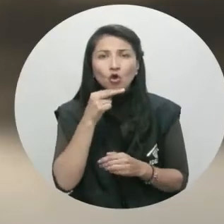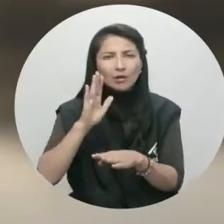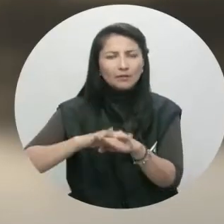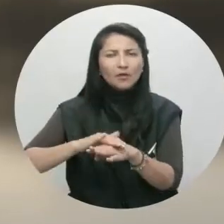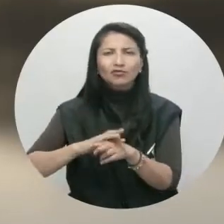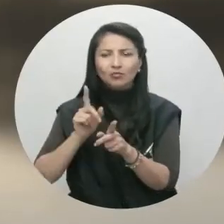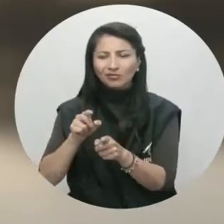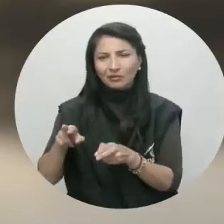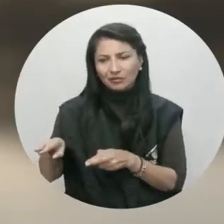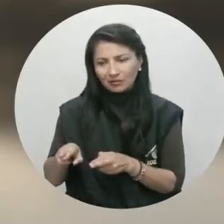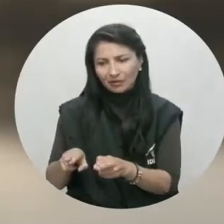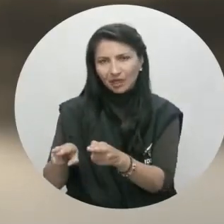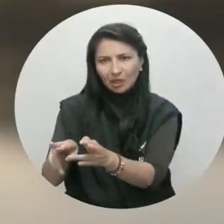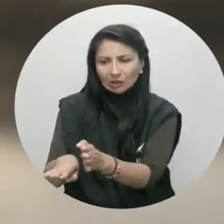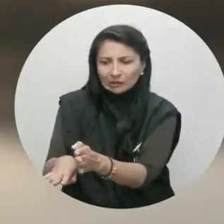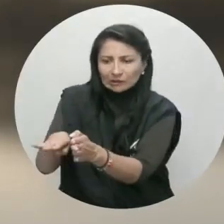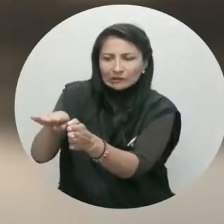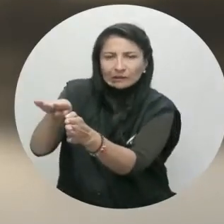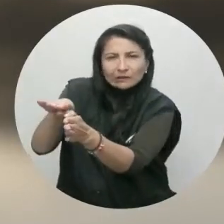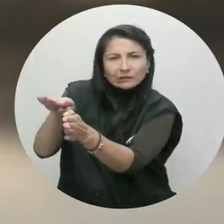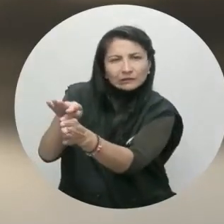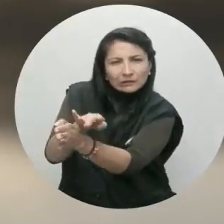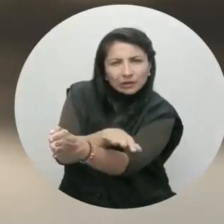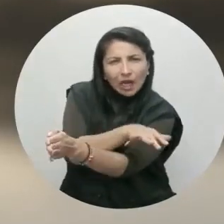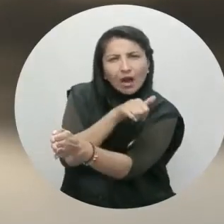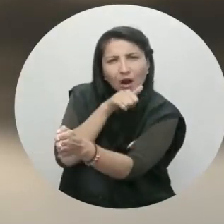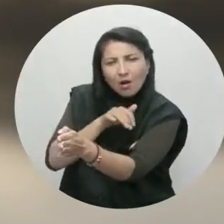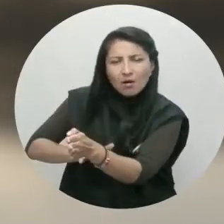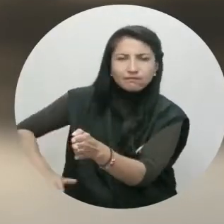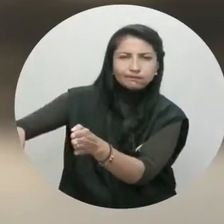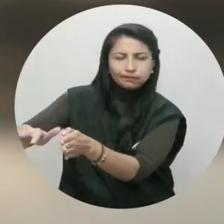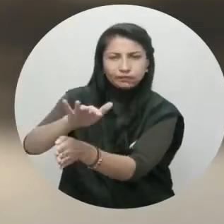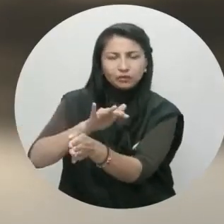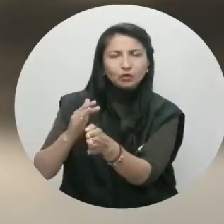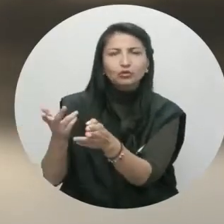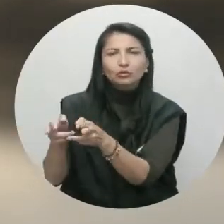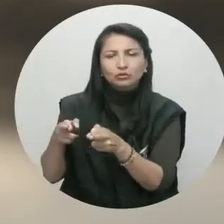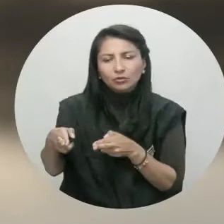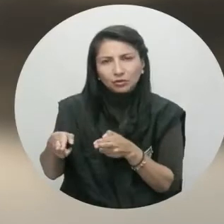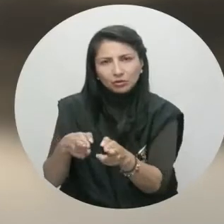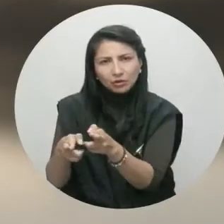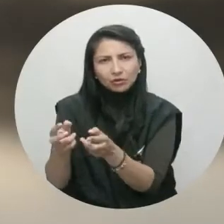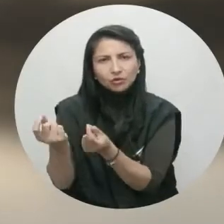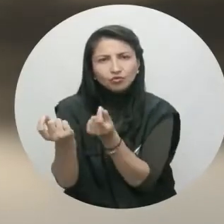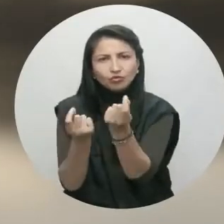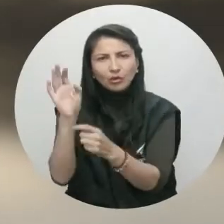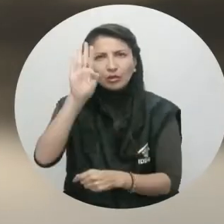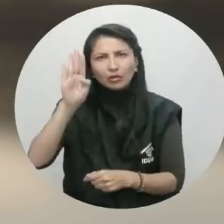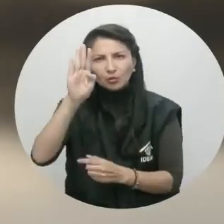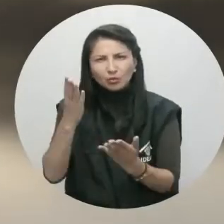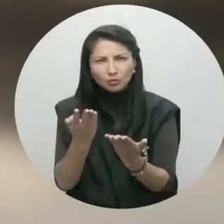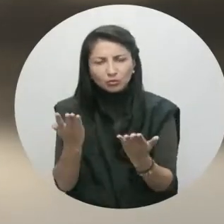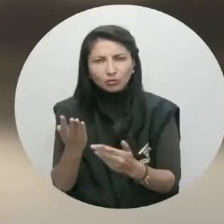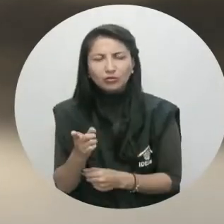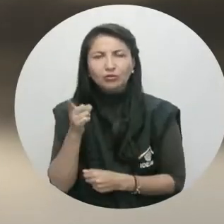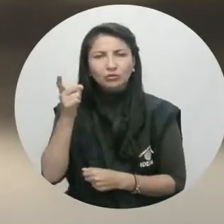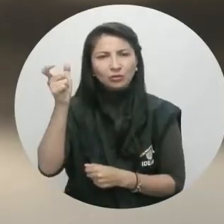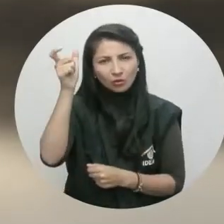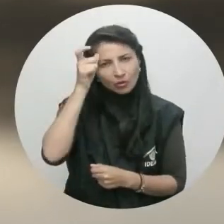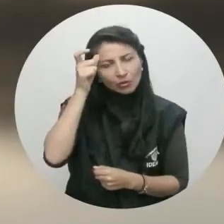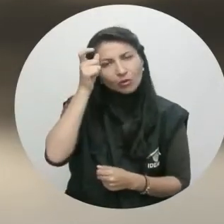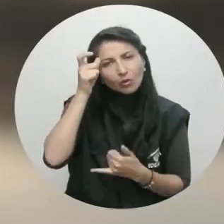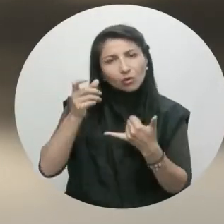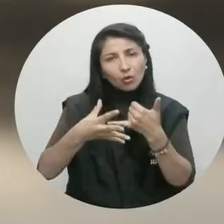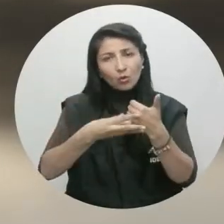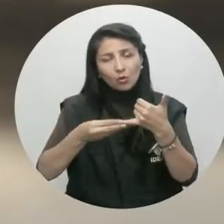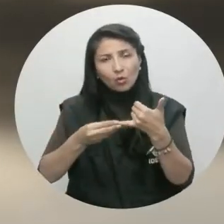altos y en algunos casos superando los niveles de inundaciones. En corrientes y ríos ubicados en los siguientes departamentos, Córdoba, Guainía y